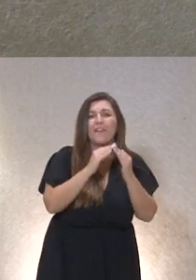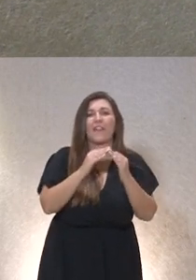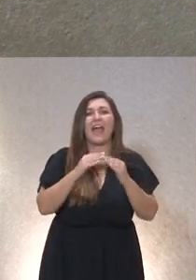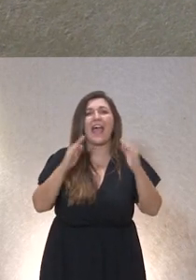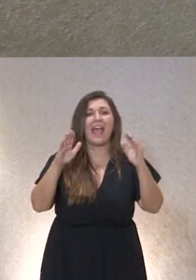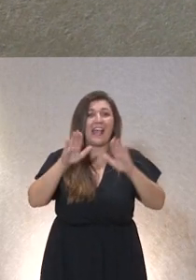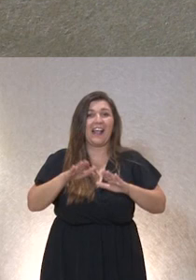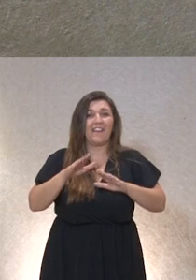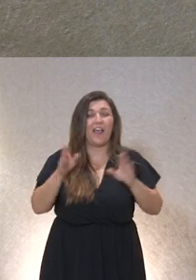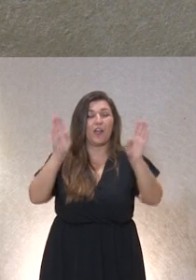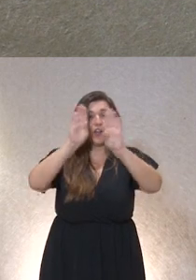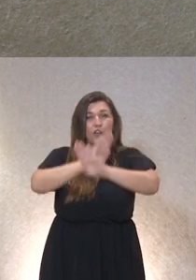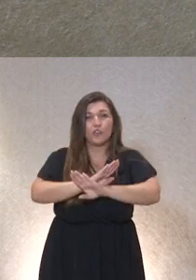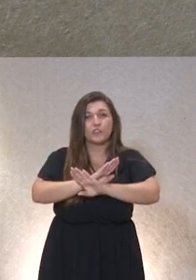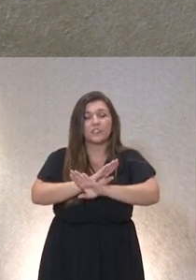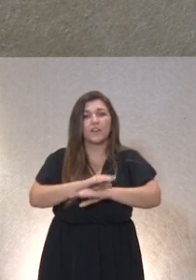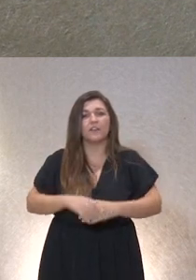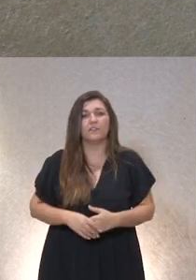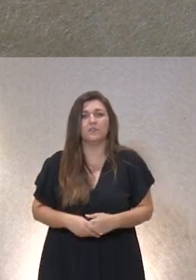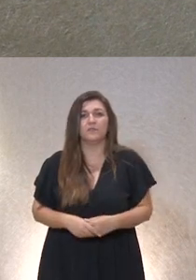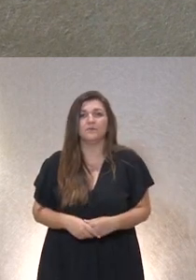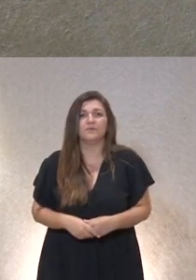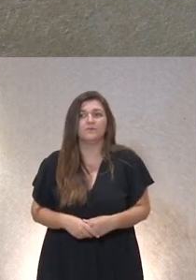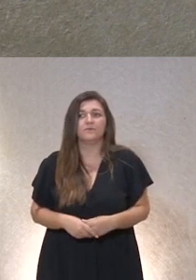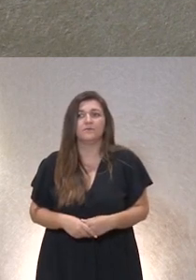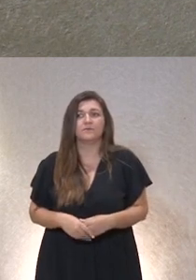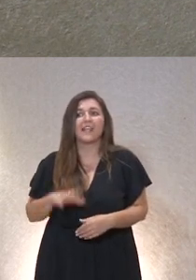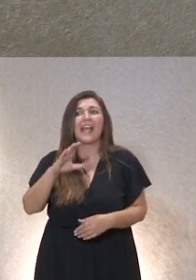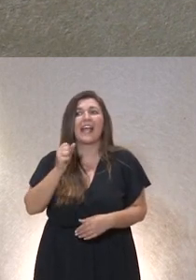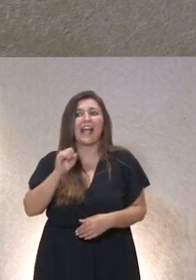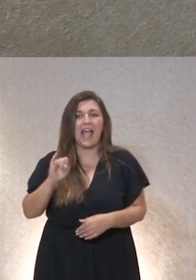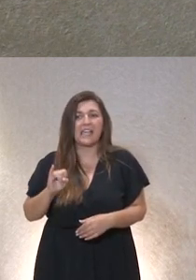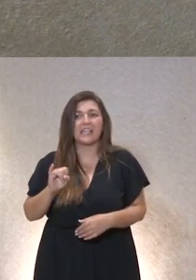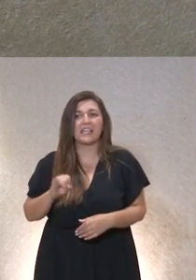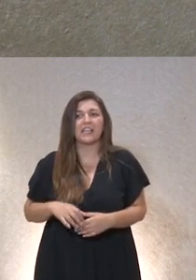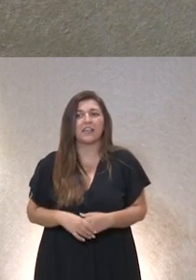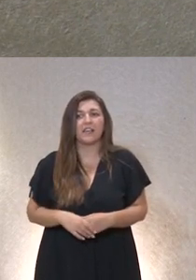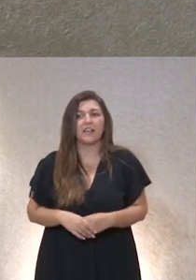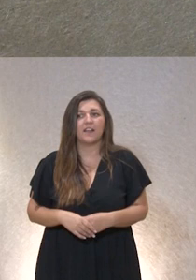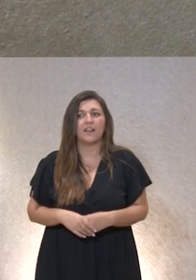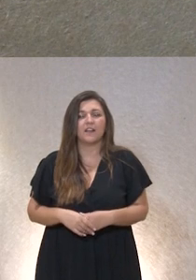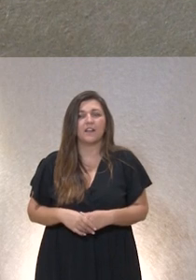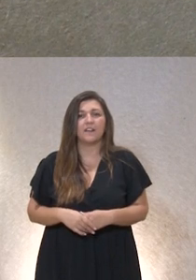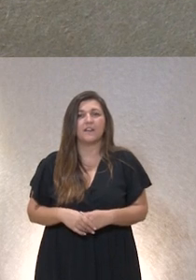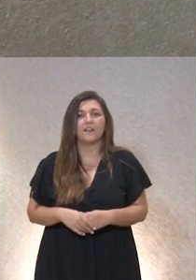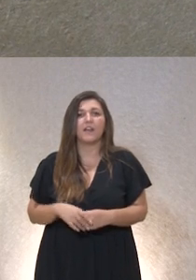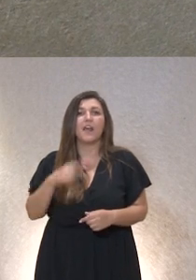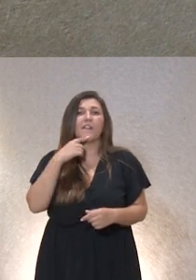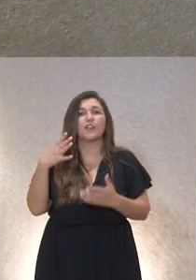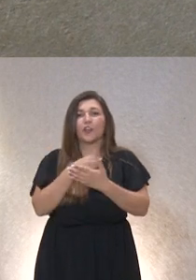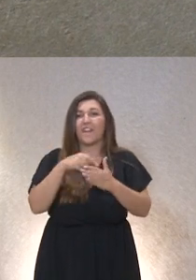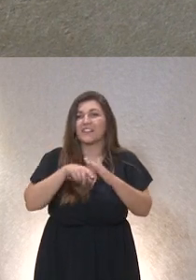CAI y CAI y bueno pues nada les apoyamos a lo largo de su vida en todo el desarrollo y todo lo que le vaya